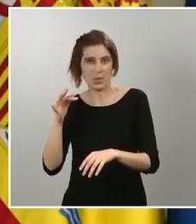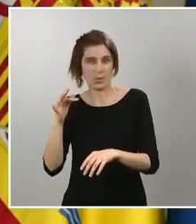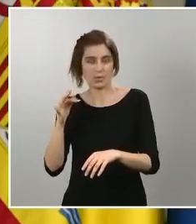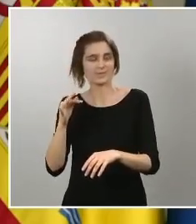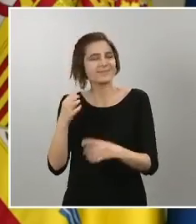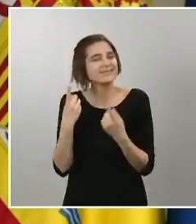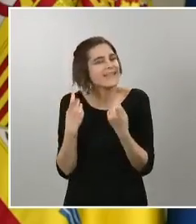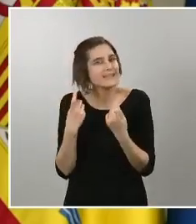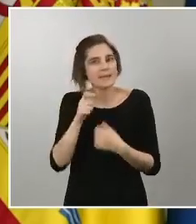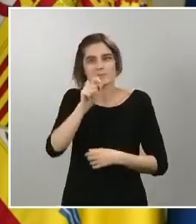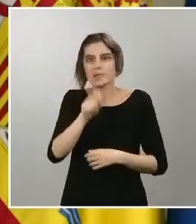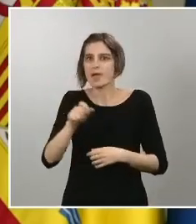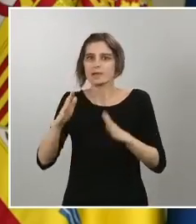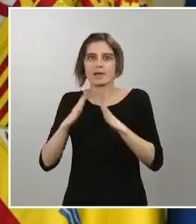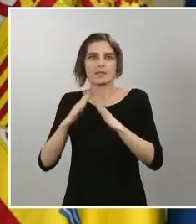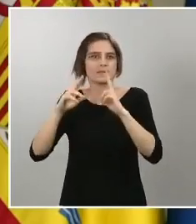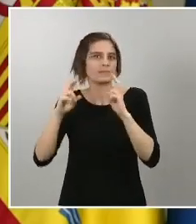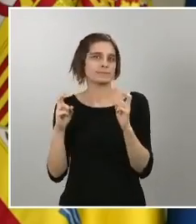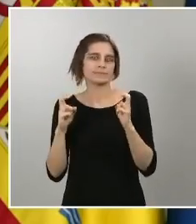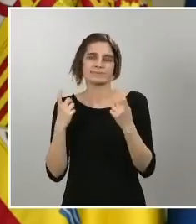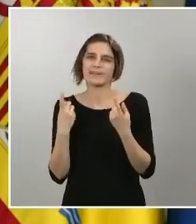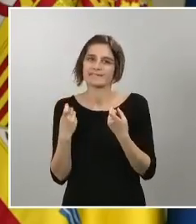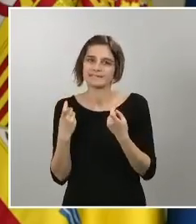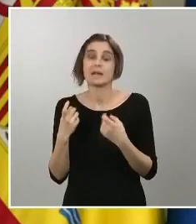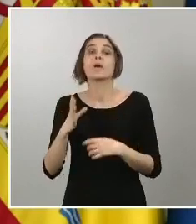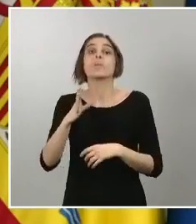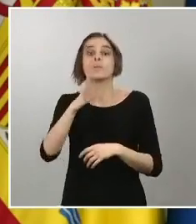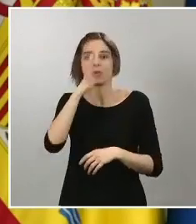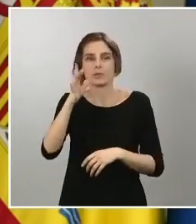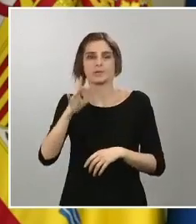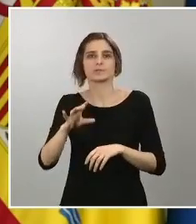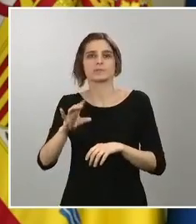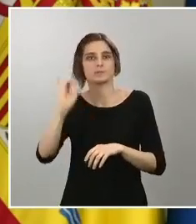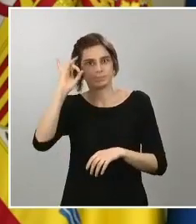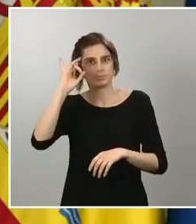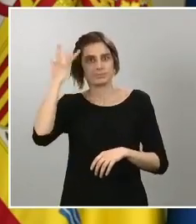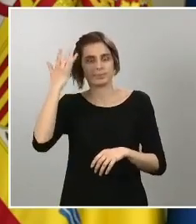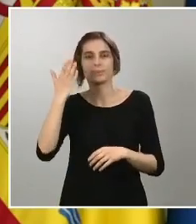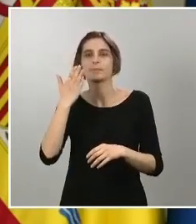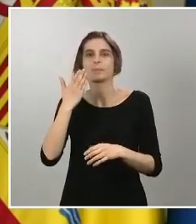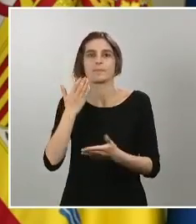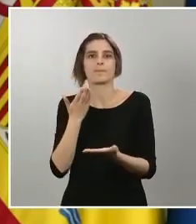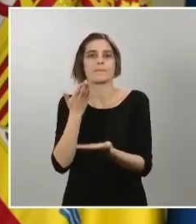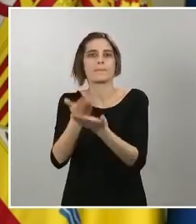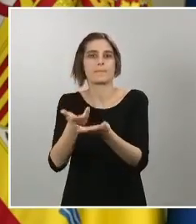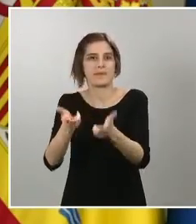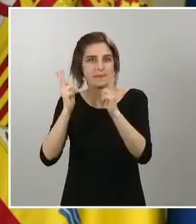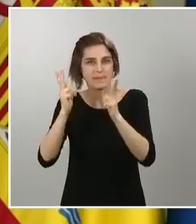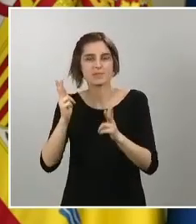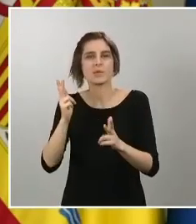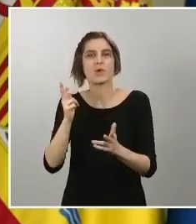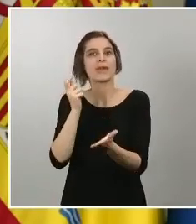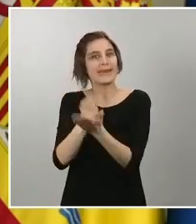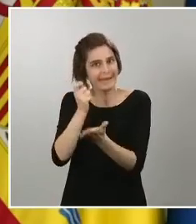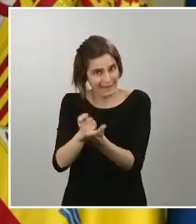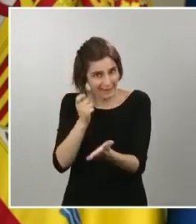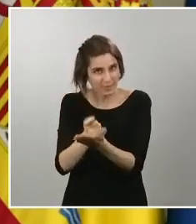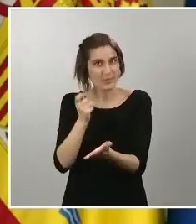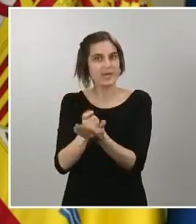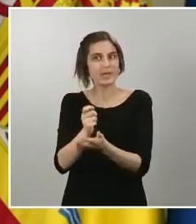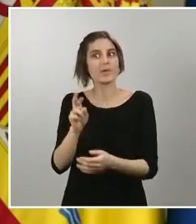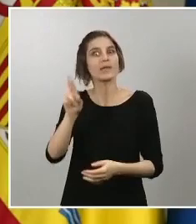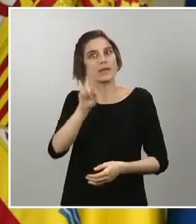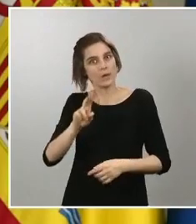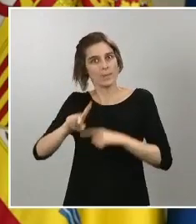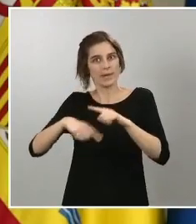motivo creamos un permiso insisto retribuido y que además va a ser recuperable quiere ello decir que los trabajadores y las trabajadoras